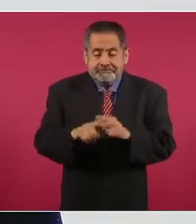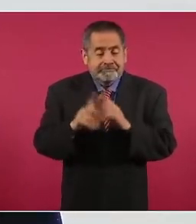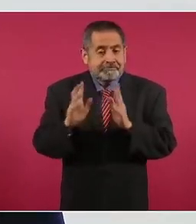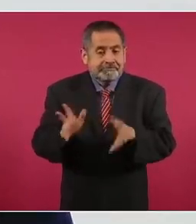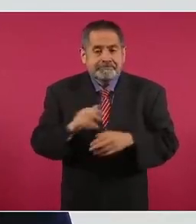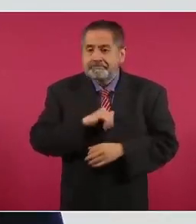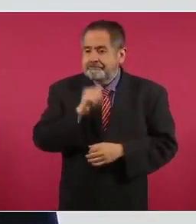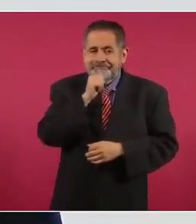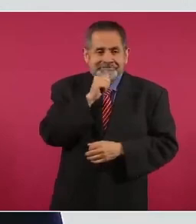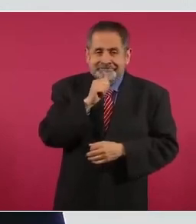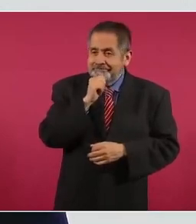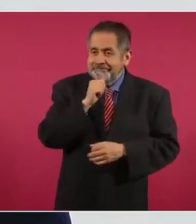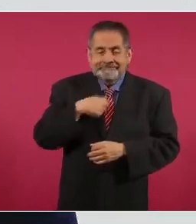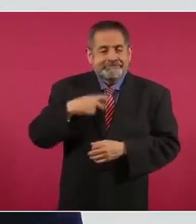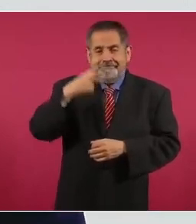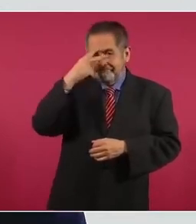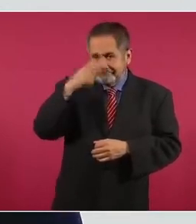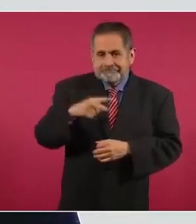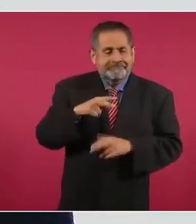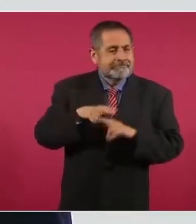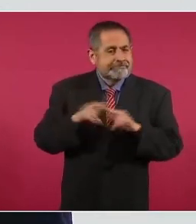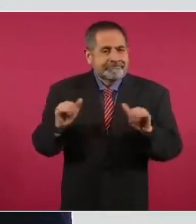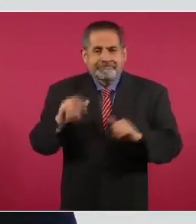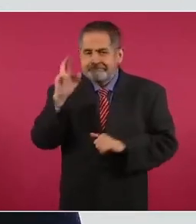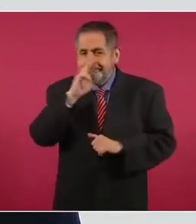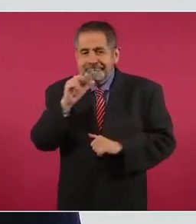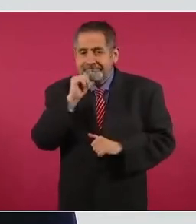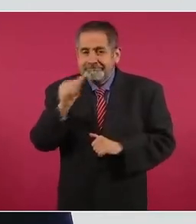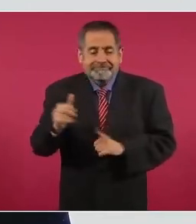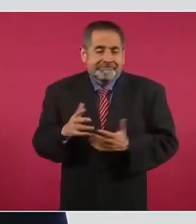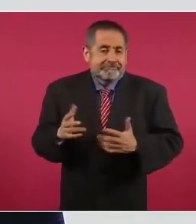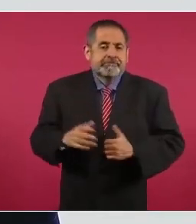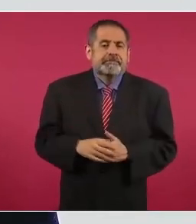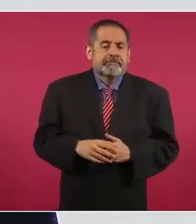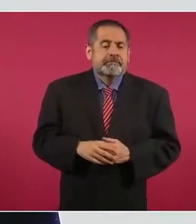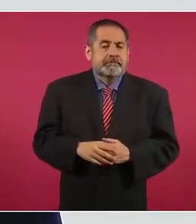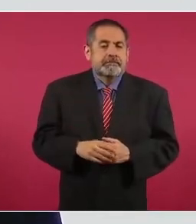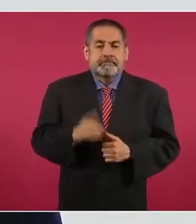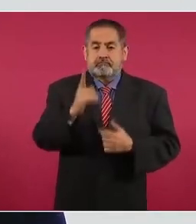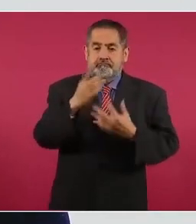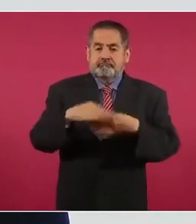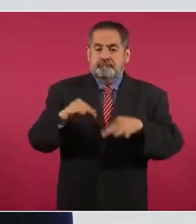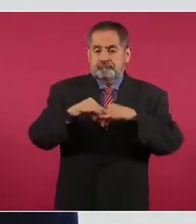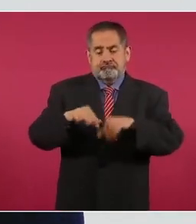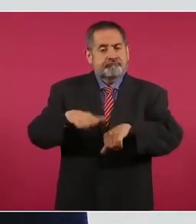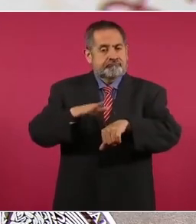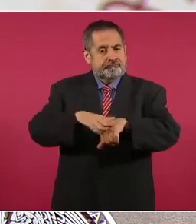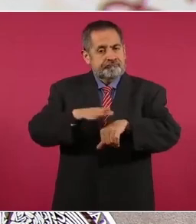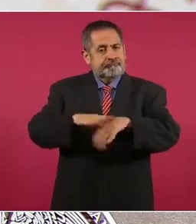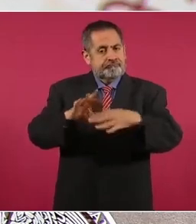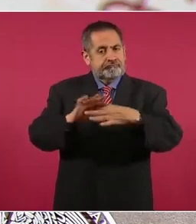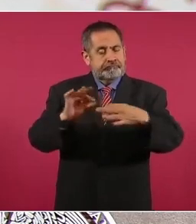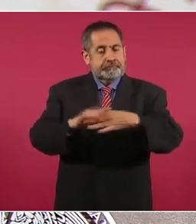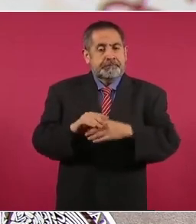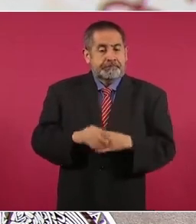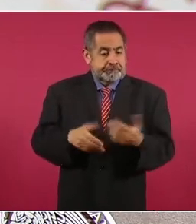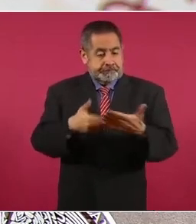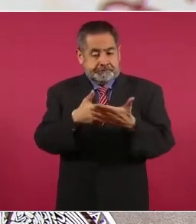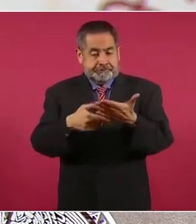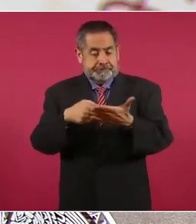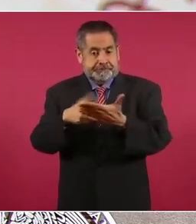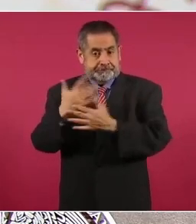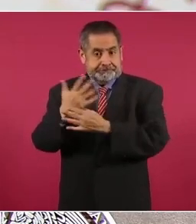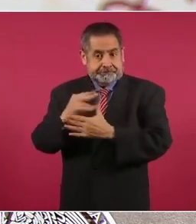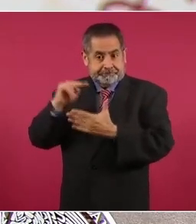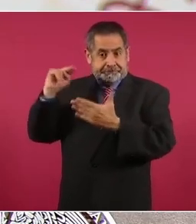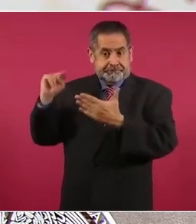tanto en México como en Rusia. Es importante señalar lo siguiente. El documento suscrito